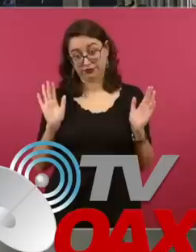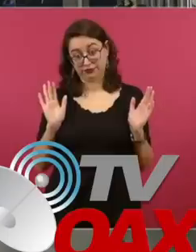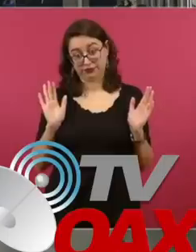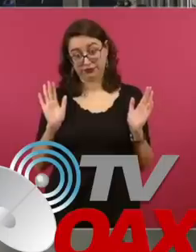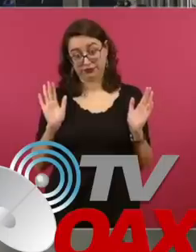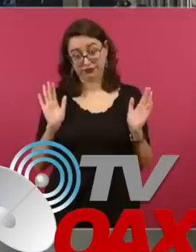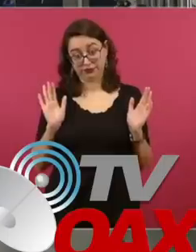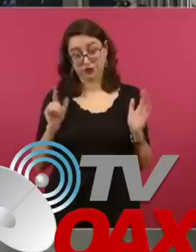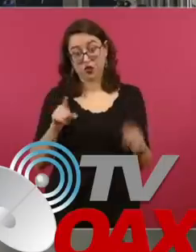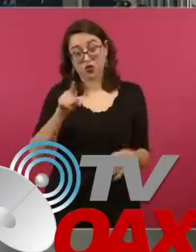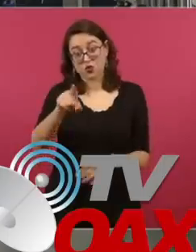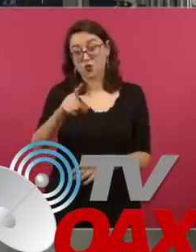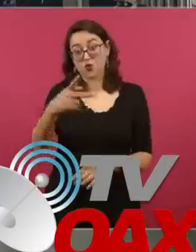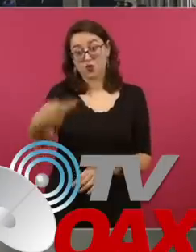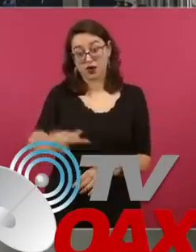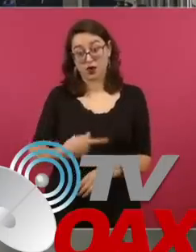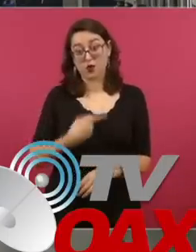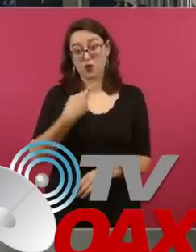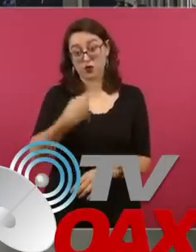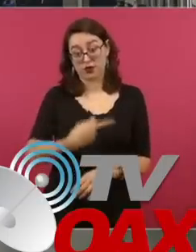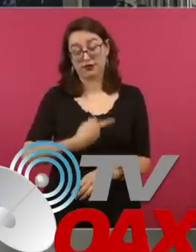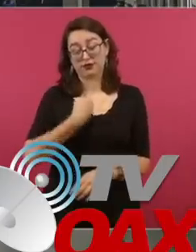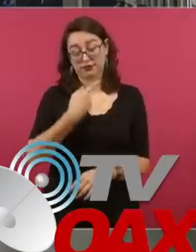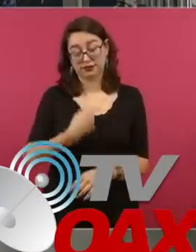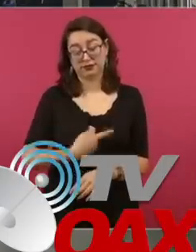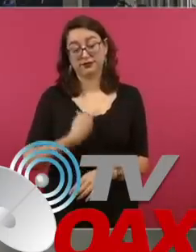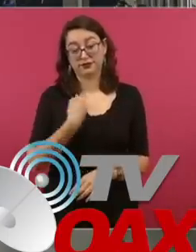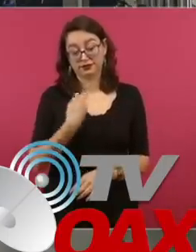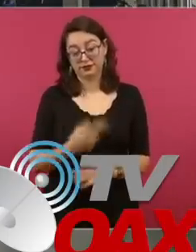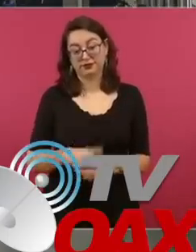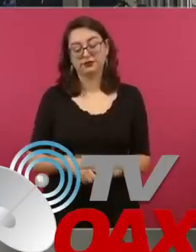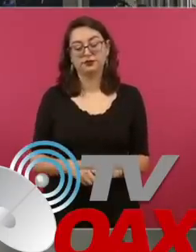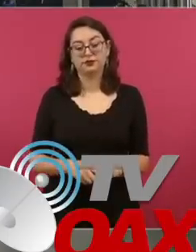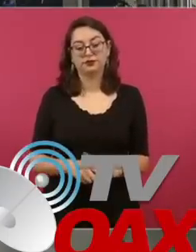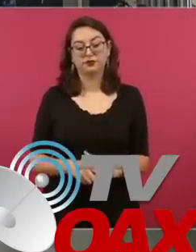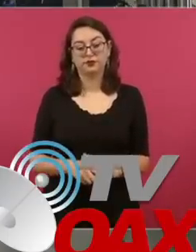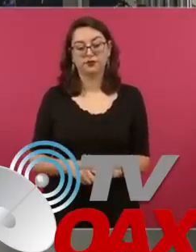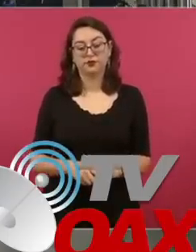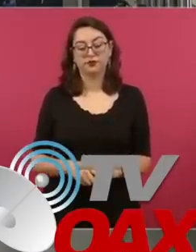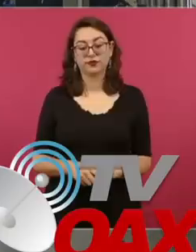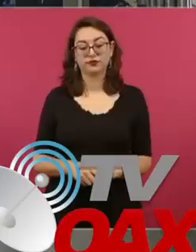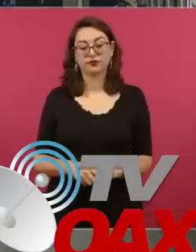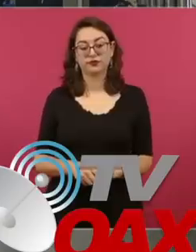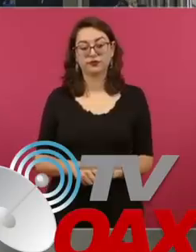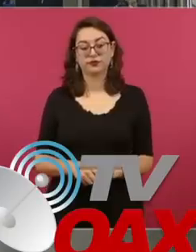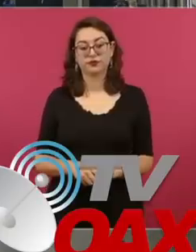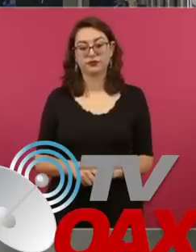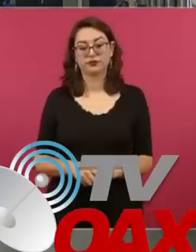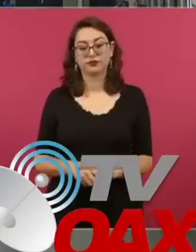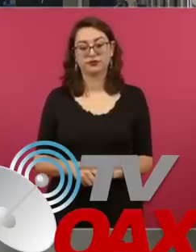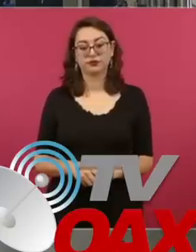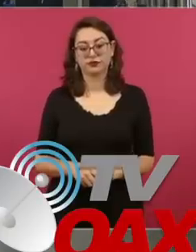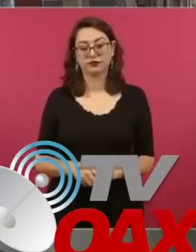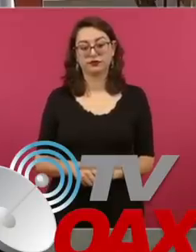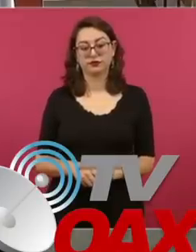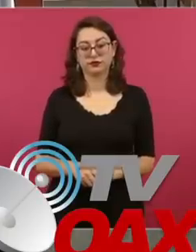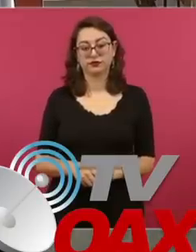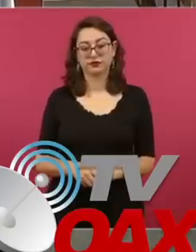ahora a llevarnos a